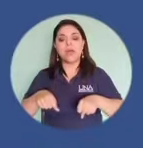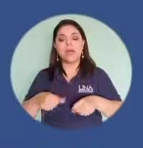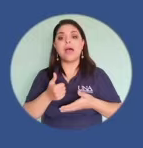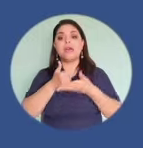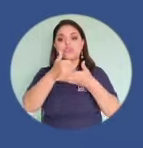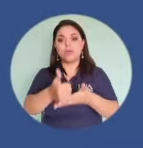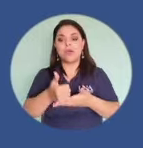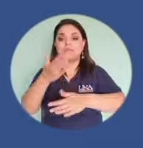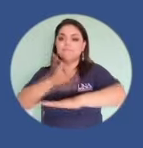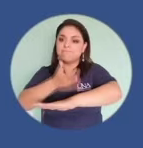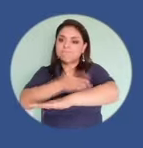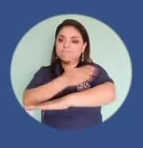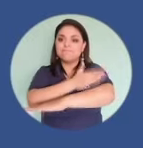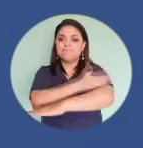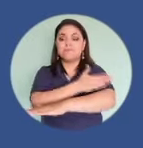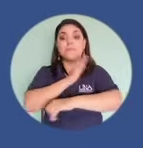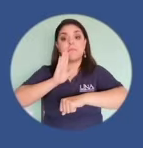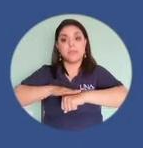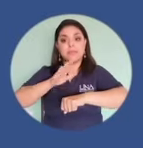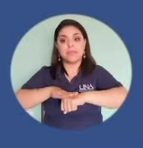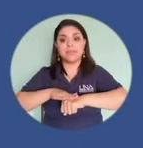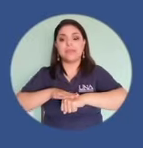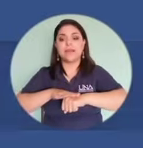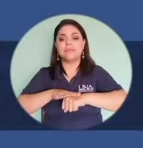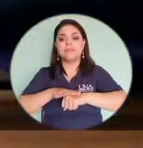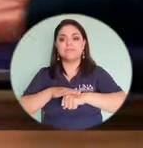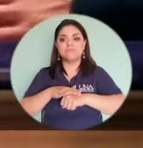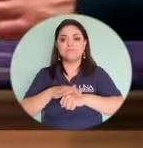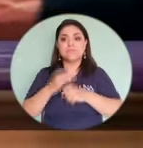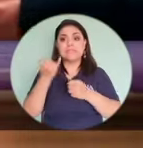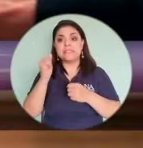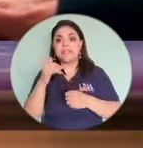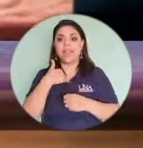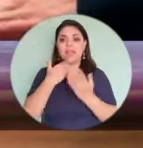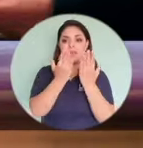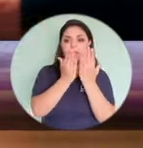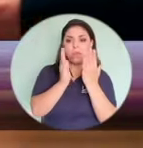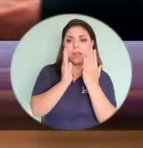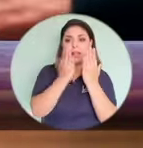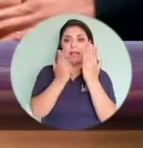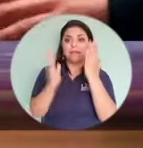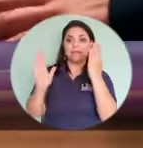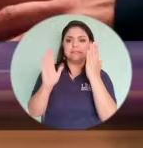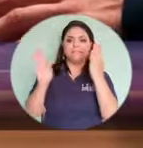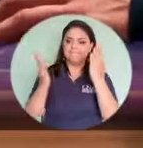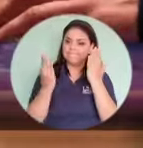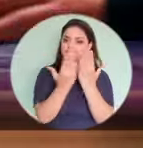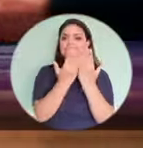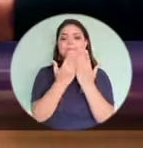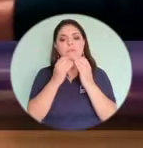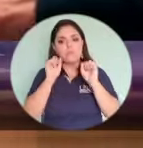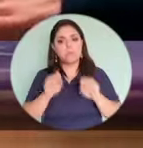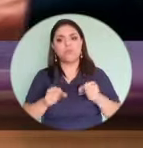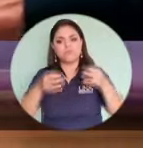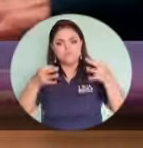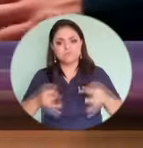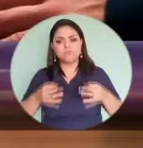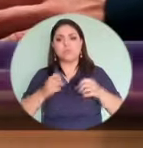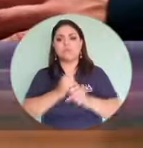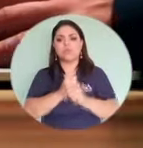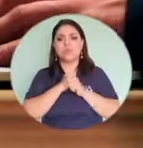una oportunidad de mejora donde nos permita cerrar alguna puerta que quedó abierta. Y pues sí, se han visto